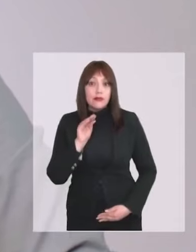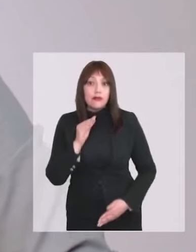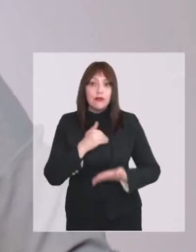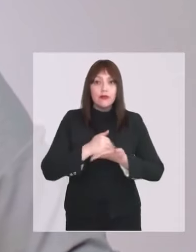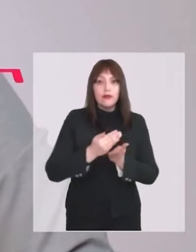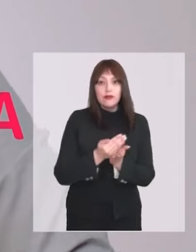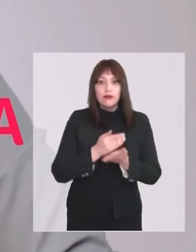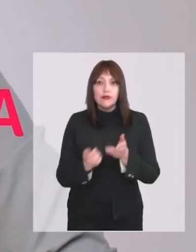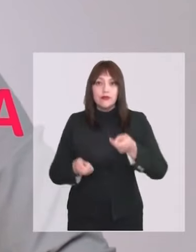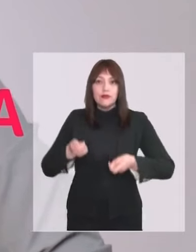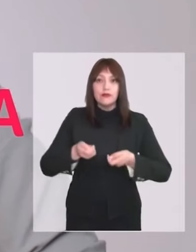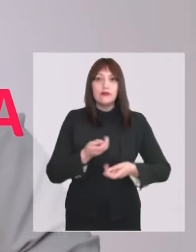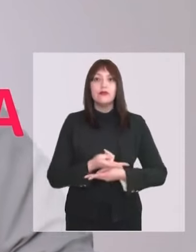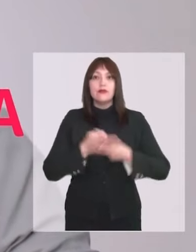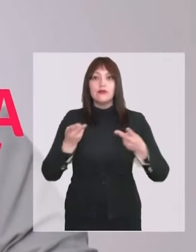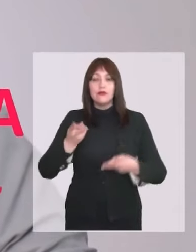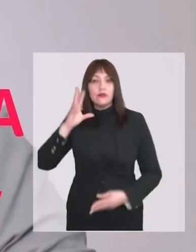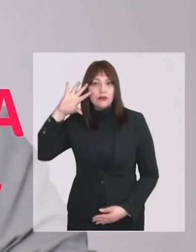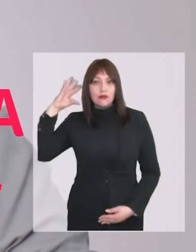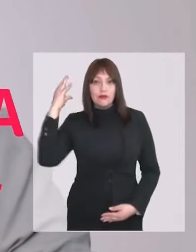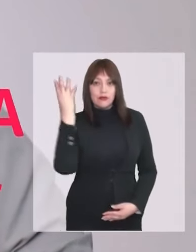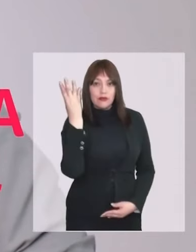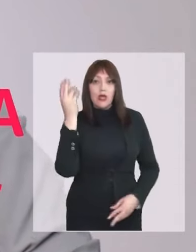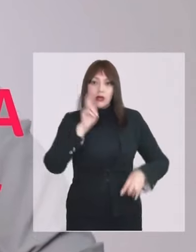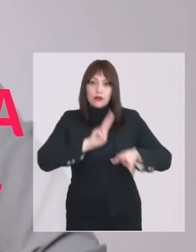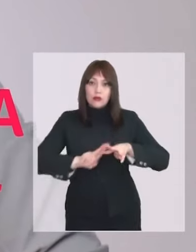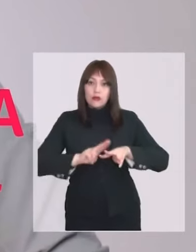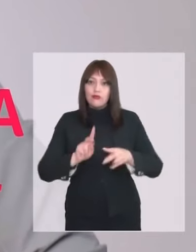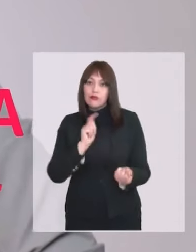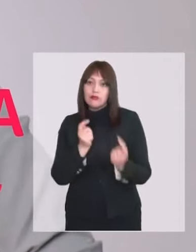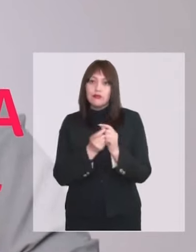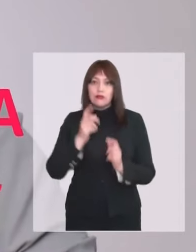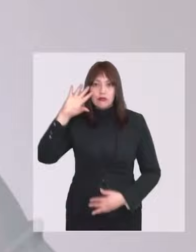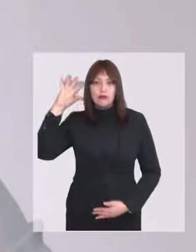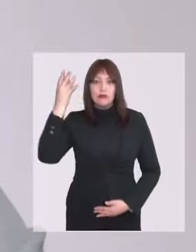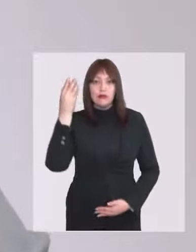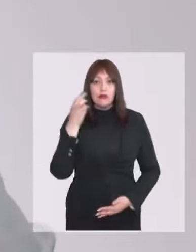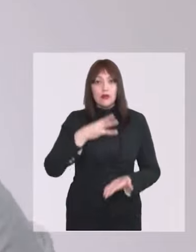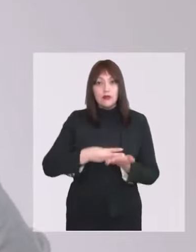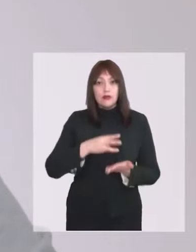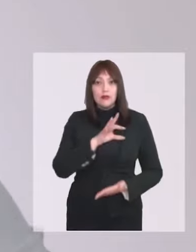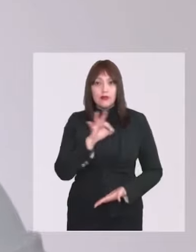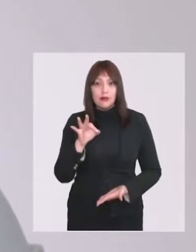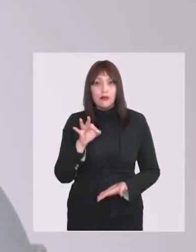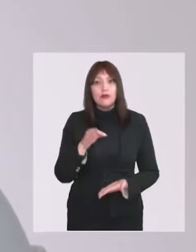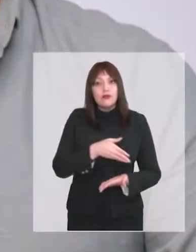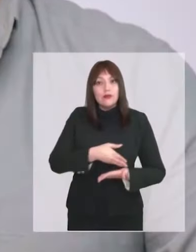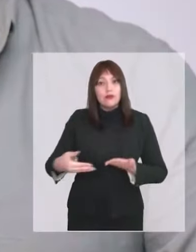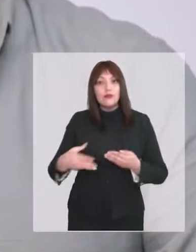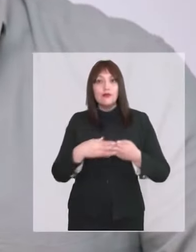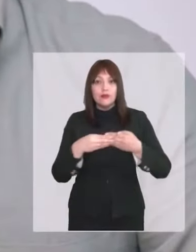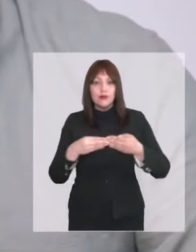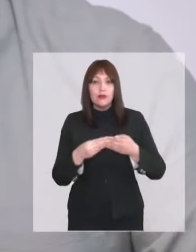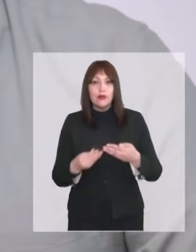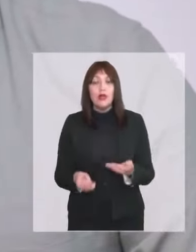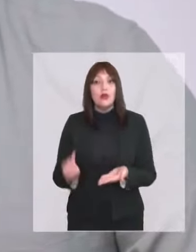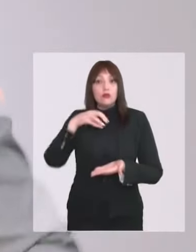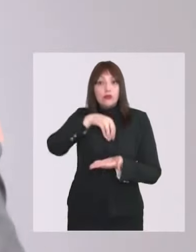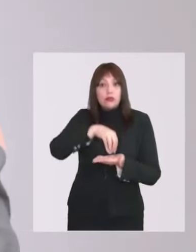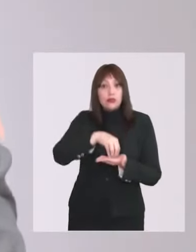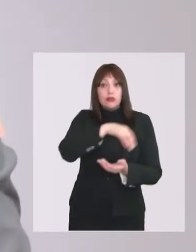Estamos hablando de un plan de inversión pública medioambiental para enfrentar el cambio climático por 3.500 millones de dólares, que sea